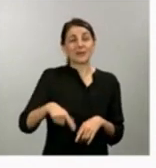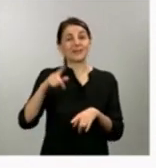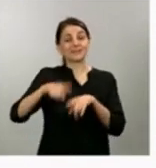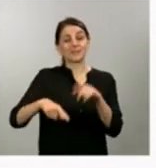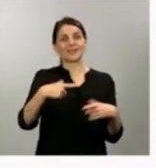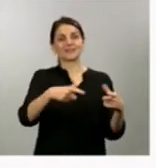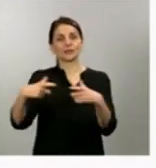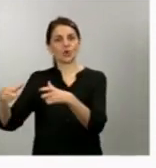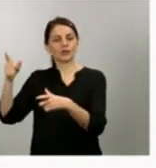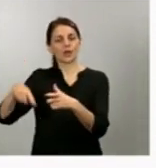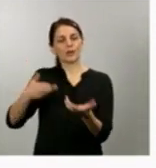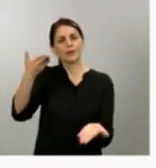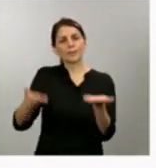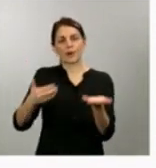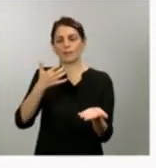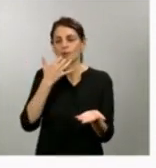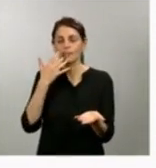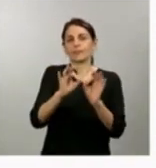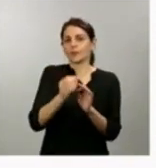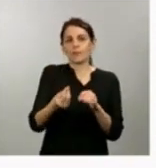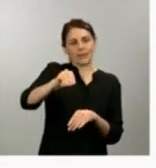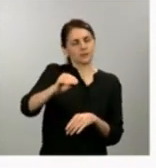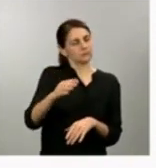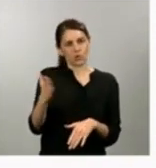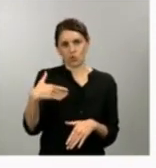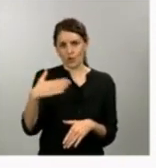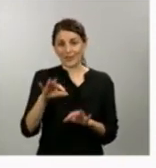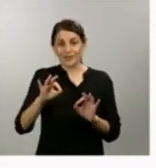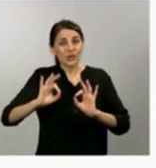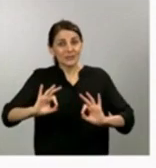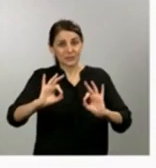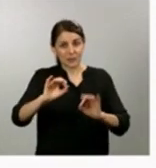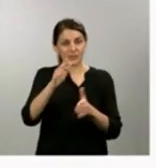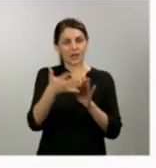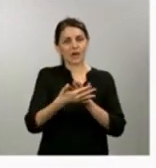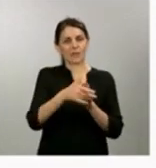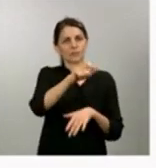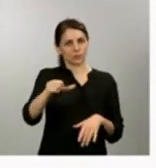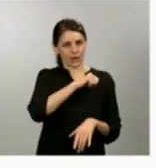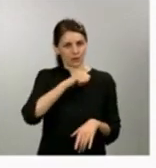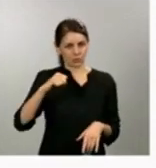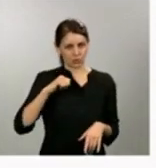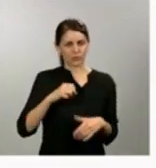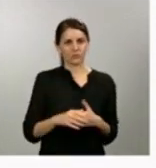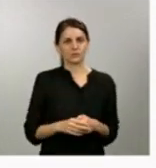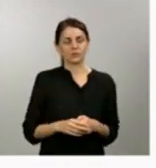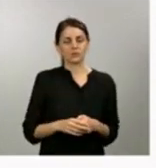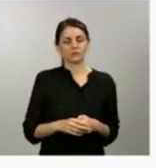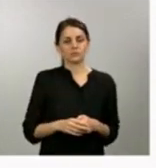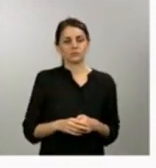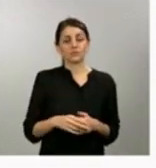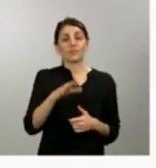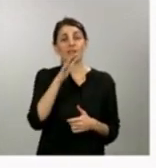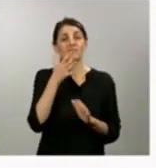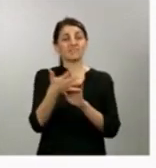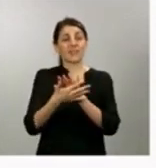cultura, pues lo estamos teniendo en cuenta. Si nos centramos en un ámbito más amplio que incluye también empresas, junto a autónomos, en el caso